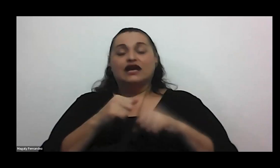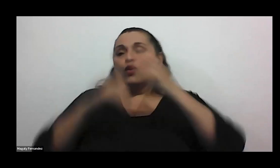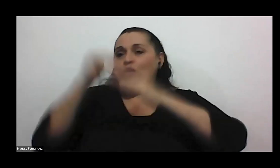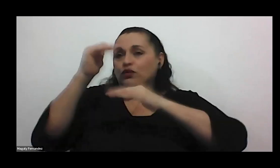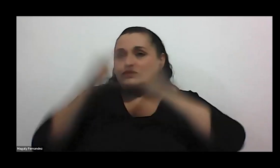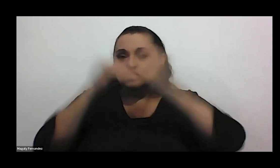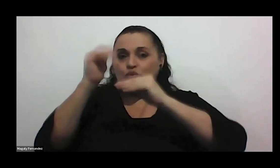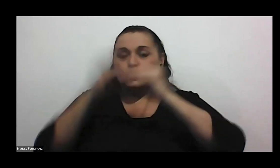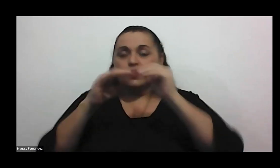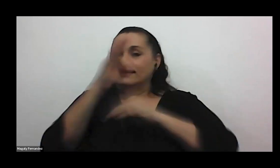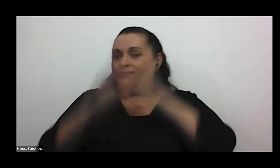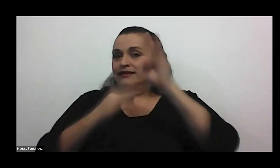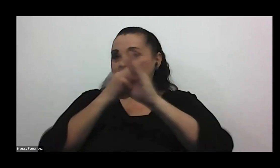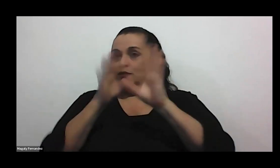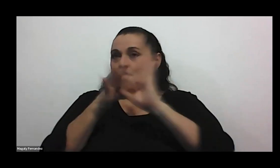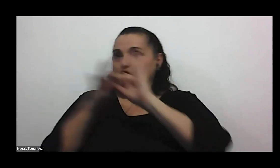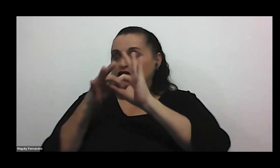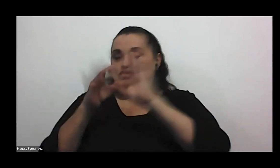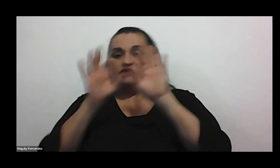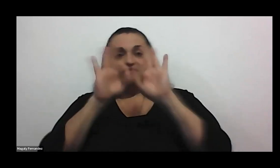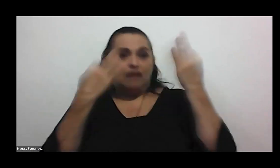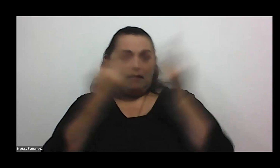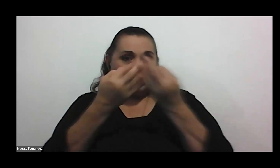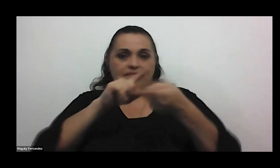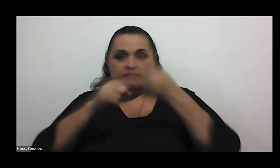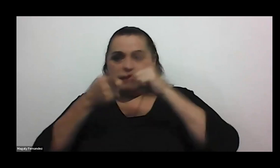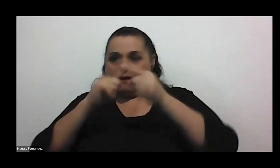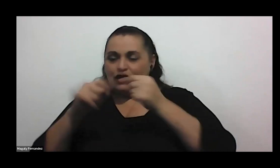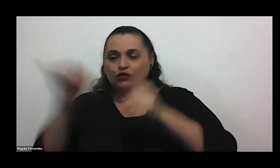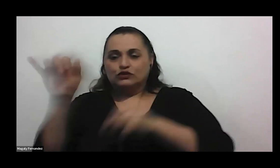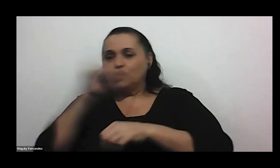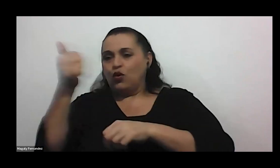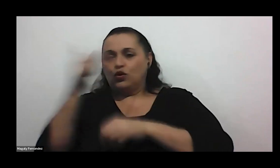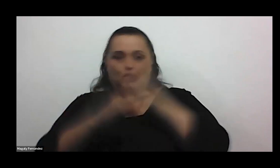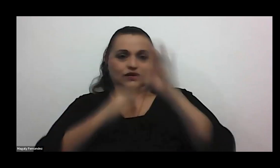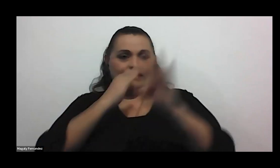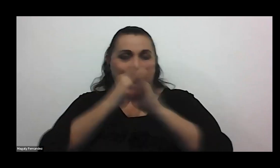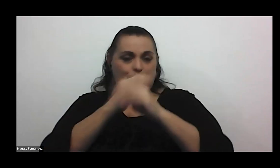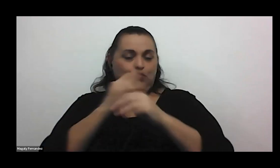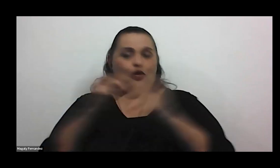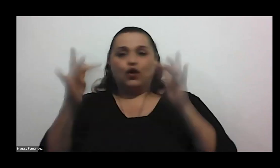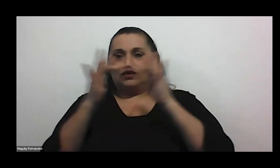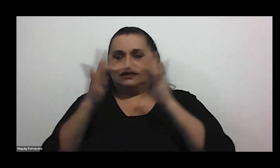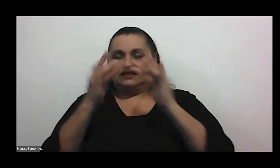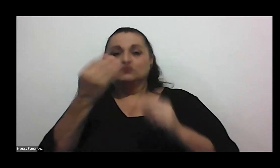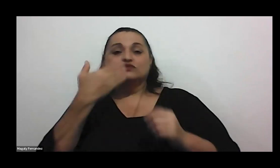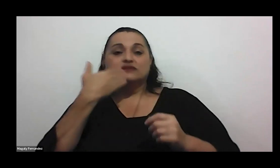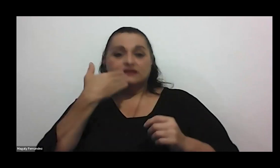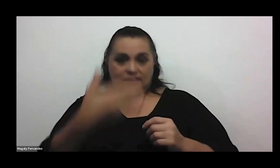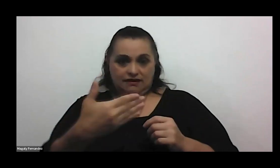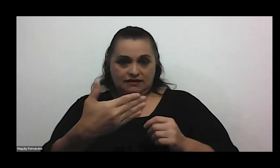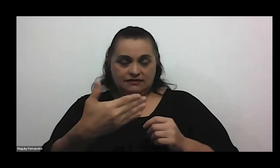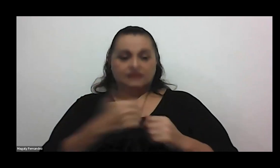ese tipo de relaciones con familiares amistades verdad y otro tipo de conexiones muchísimas gracias Natalia por